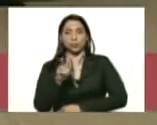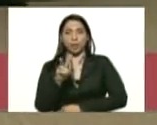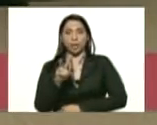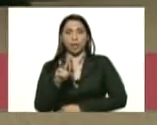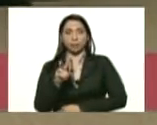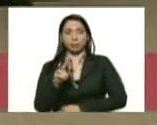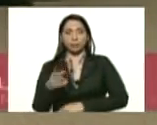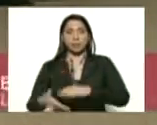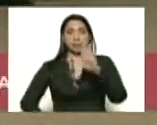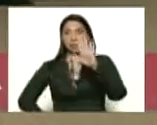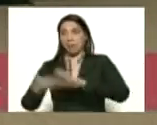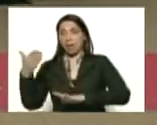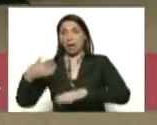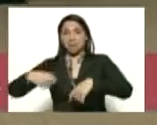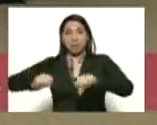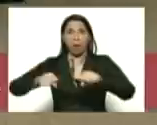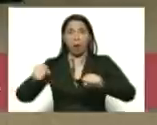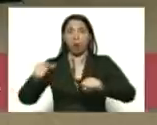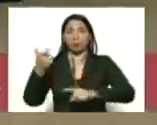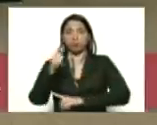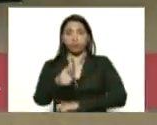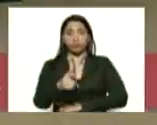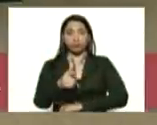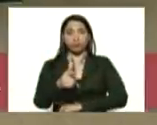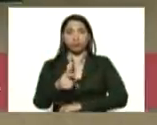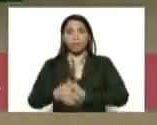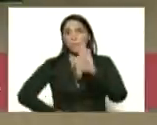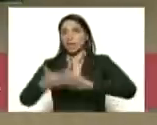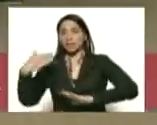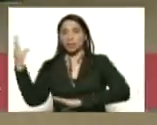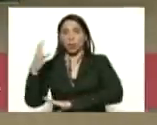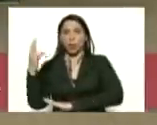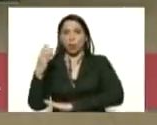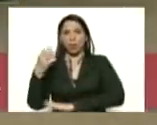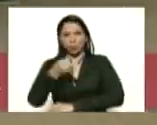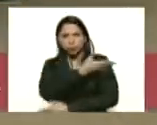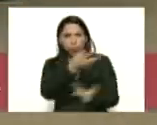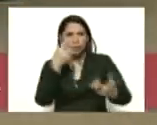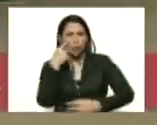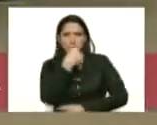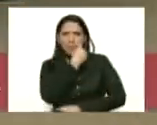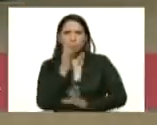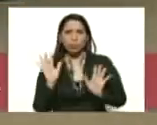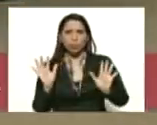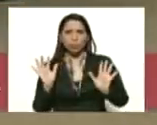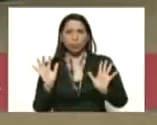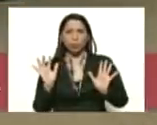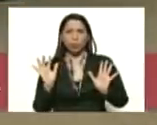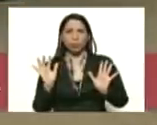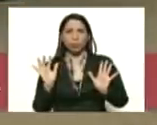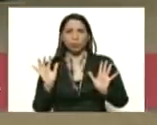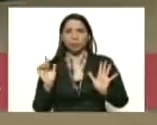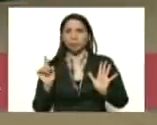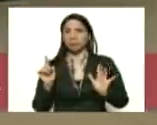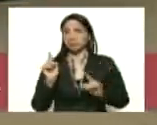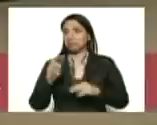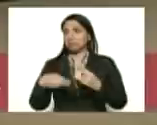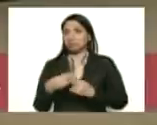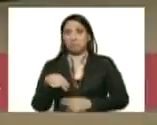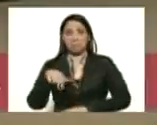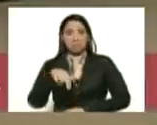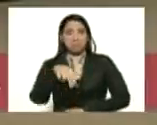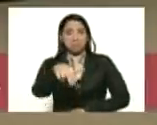agarrar una moto un carro un taxi un autobús para irse a Colombia ustedes lo han visto ni caminando los